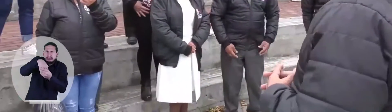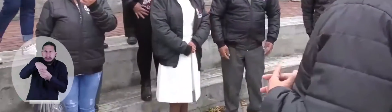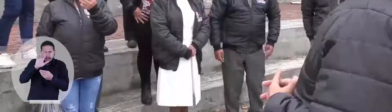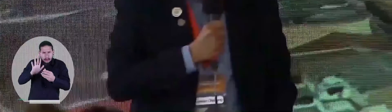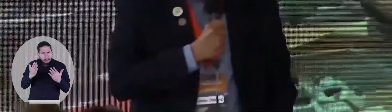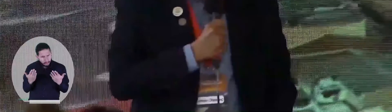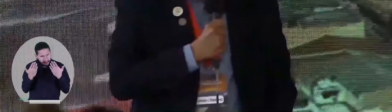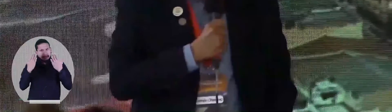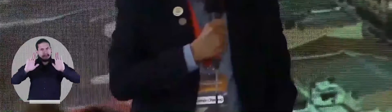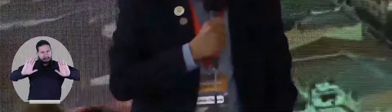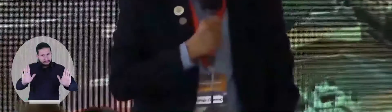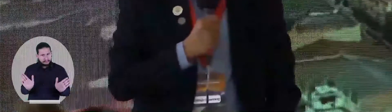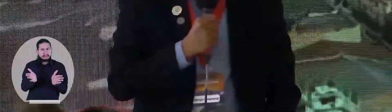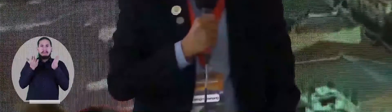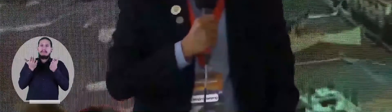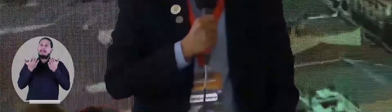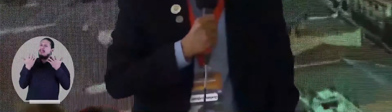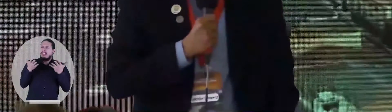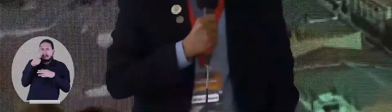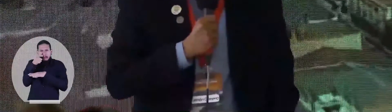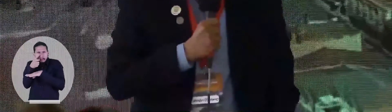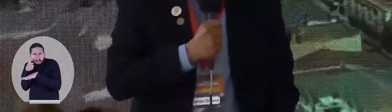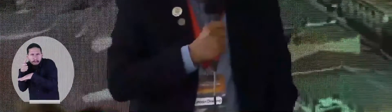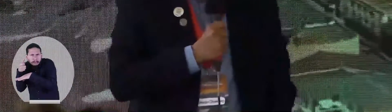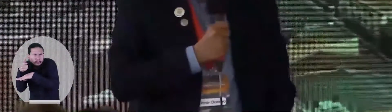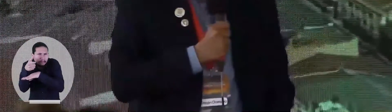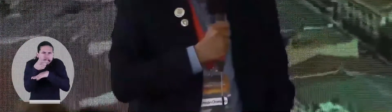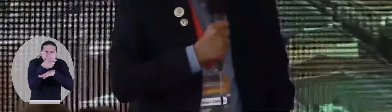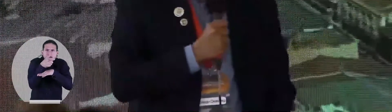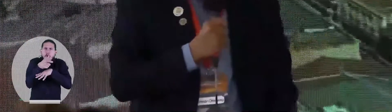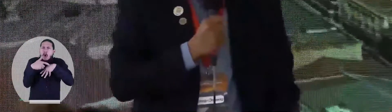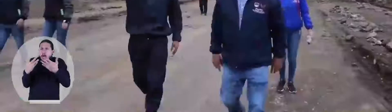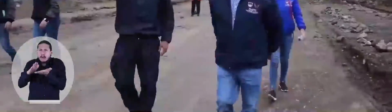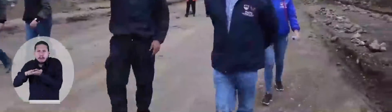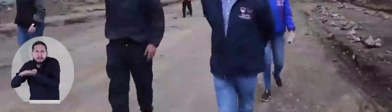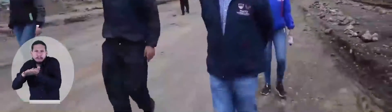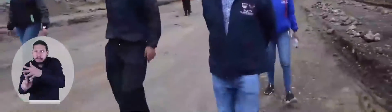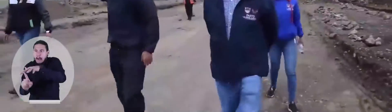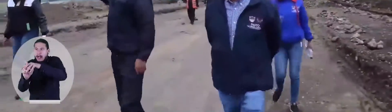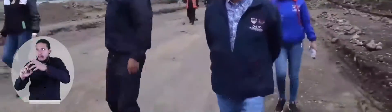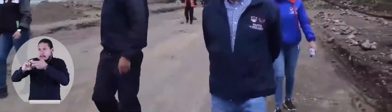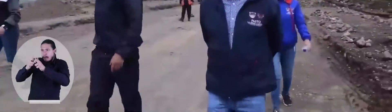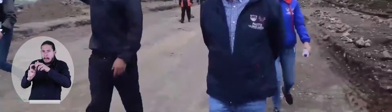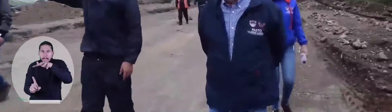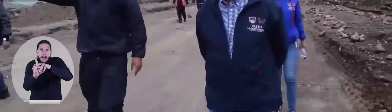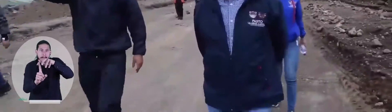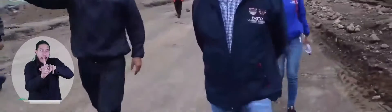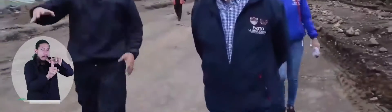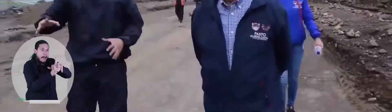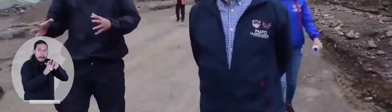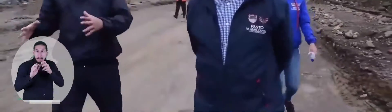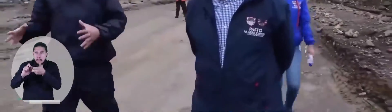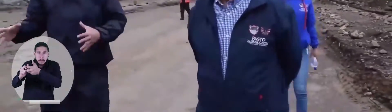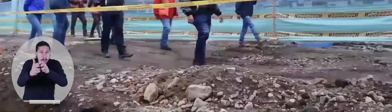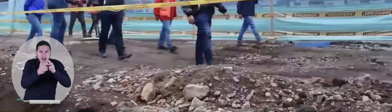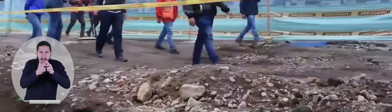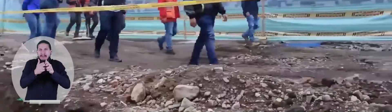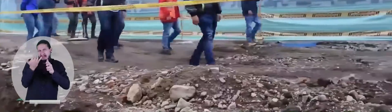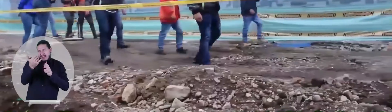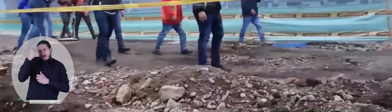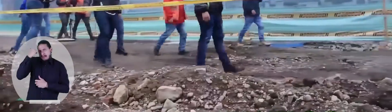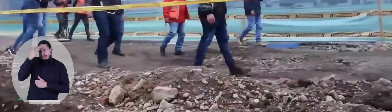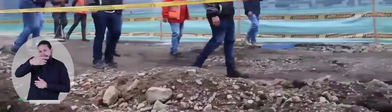ejercicio de lo público, que de verdad la ciudadanía identifique y mire que efectivamente se están resolviendo sus problemas y sus